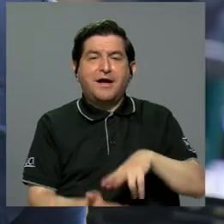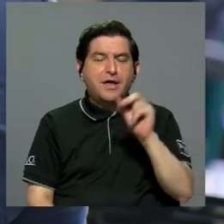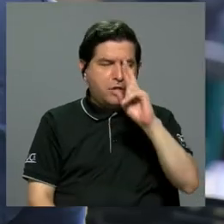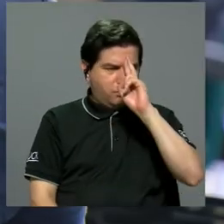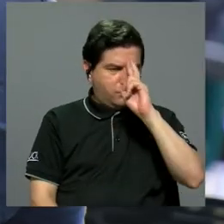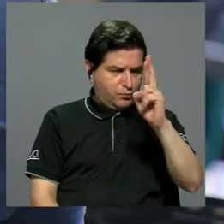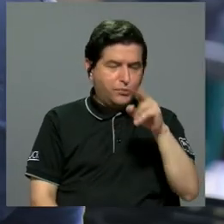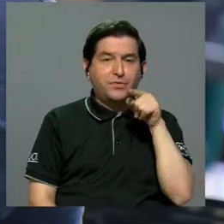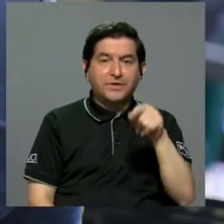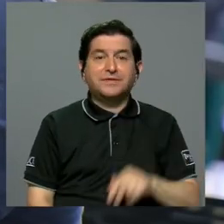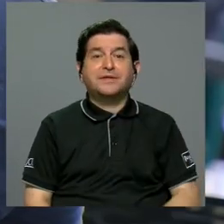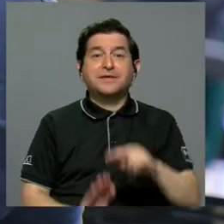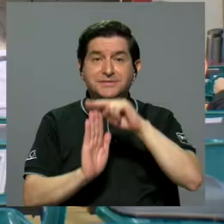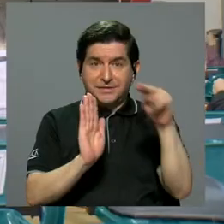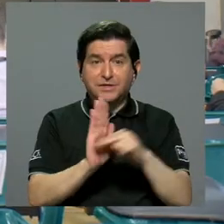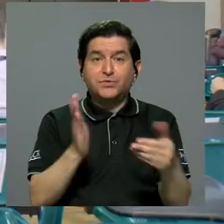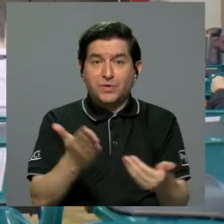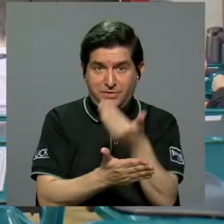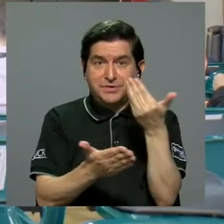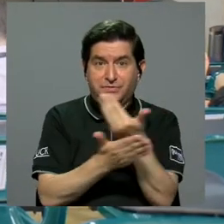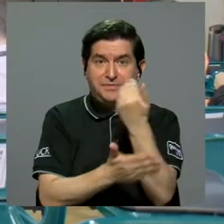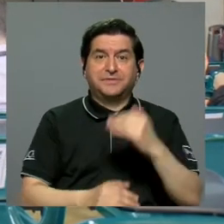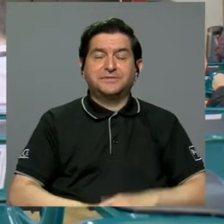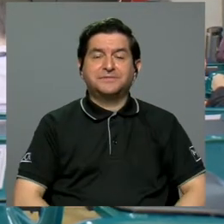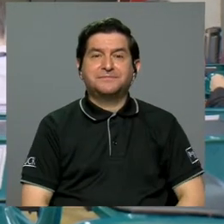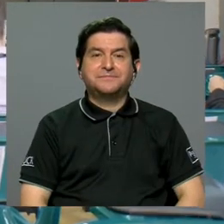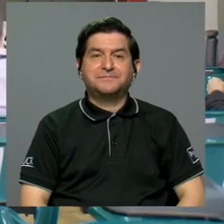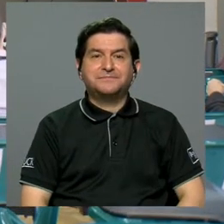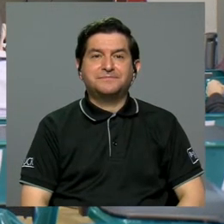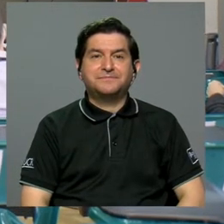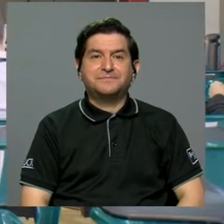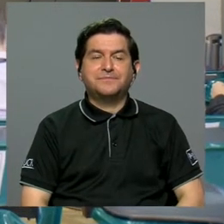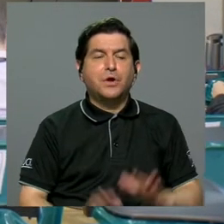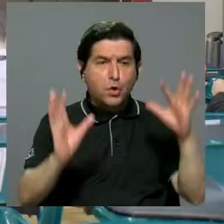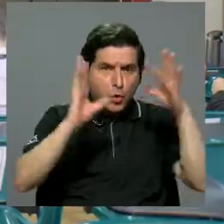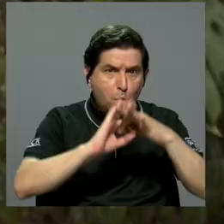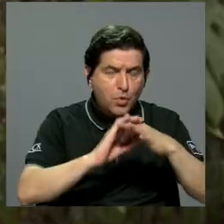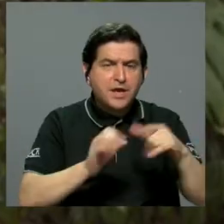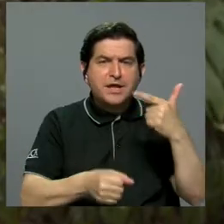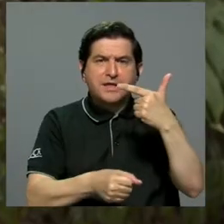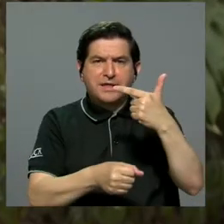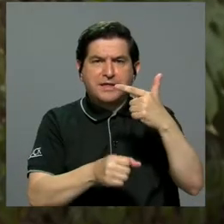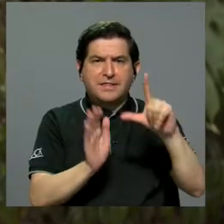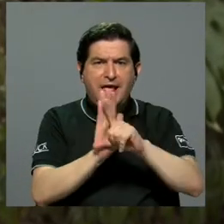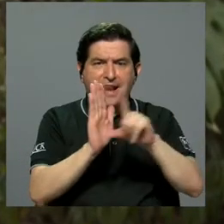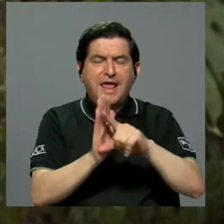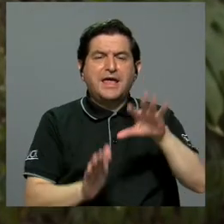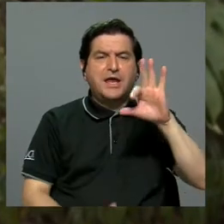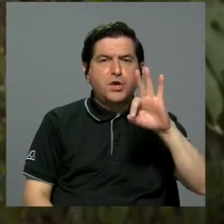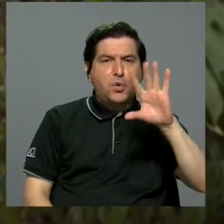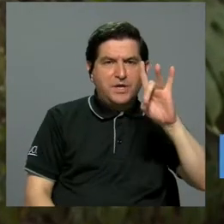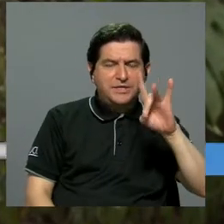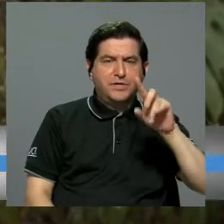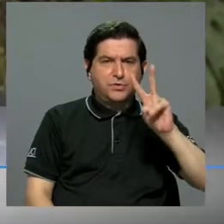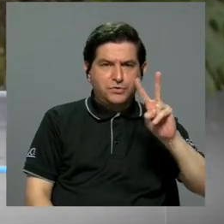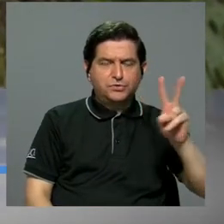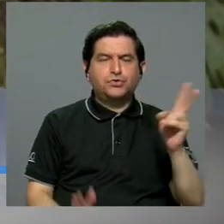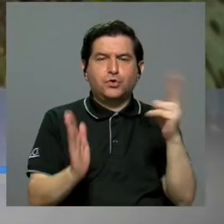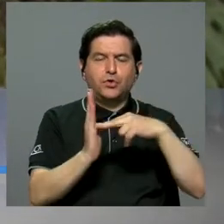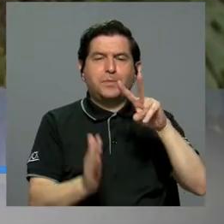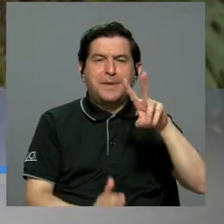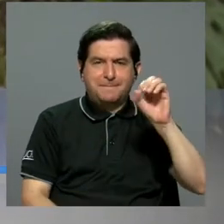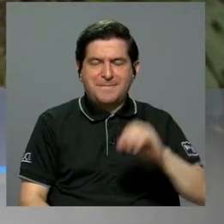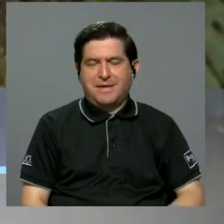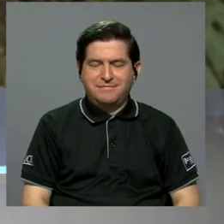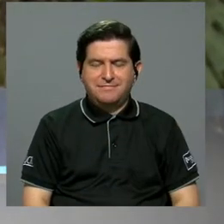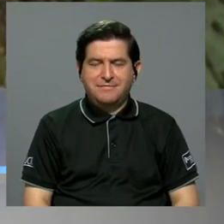reconocimiento de estas nuevas bases en conjunto con la ley 98 22 del 2020